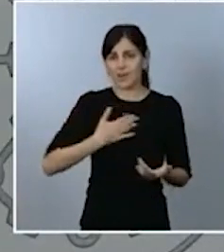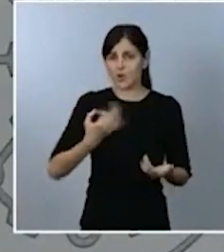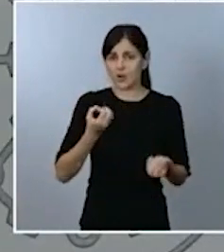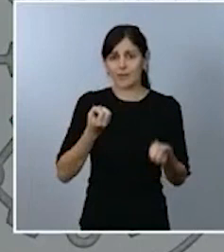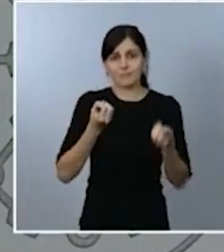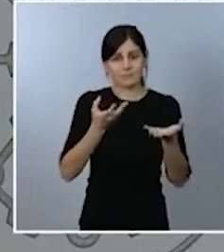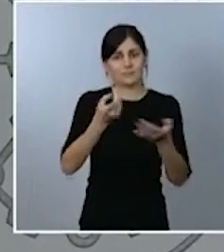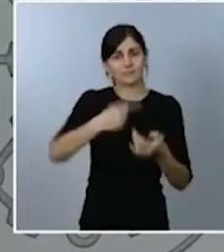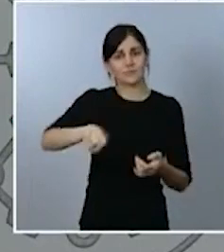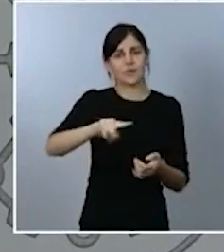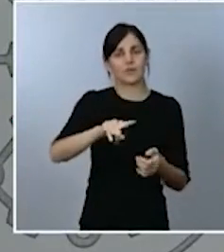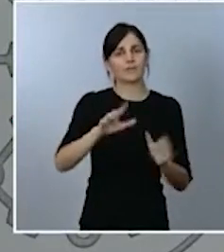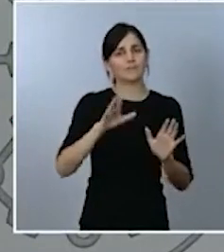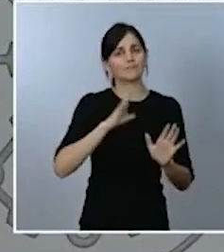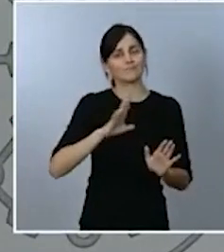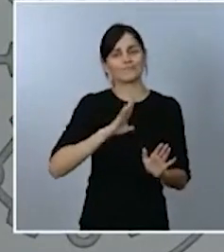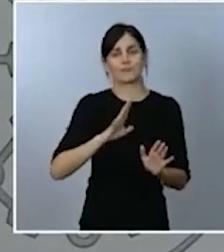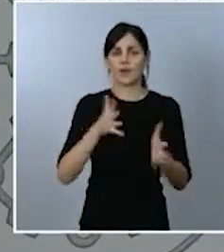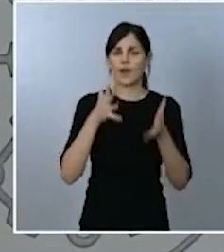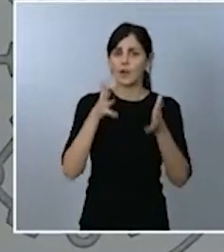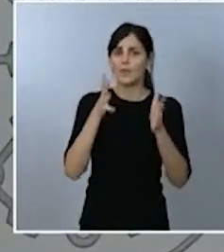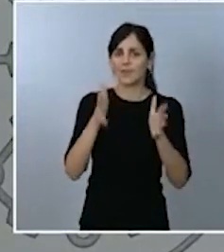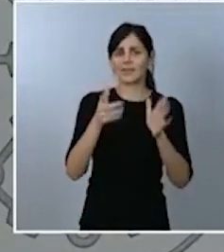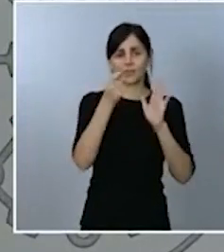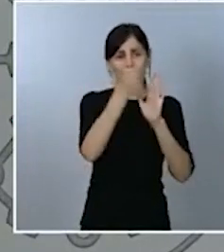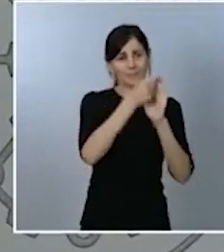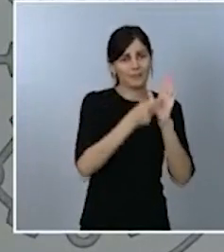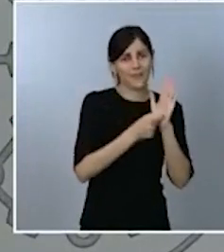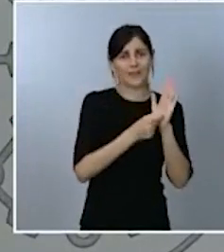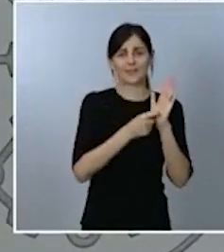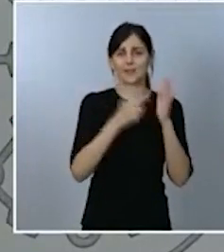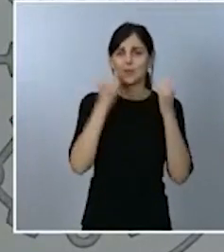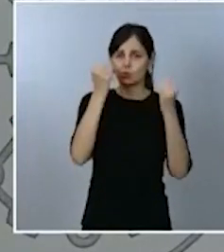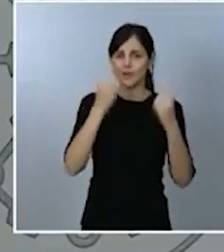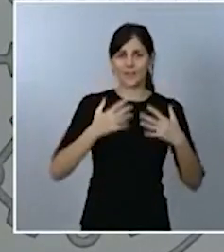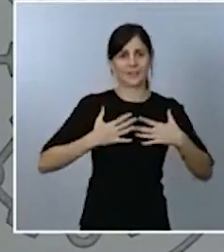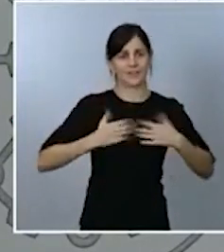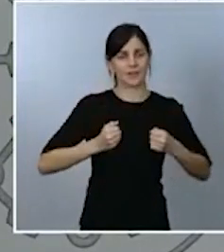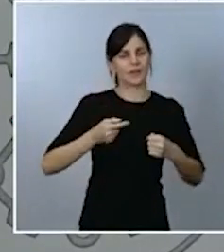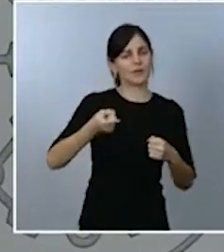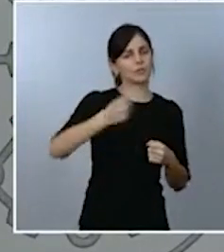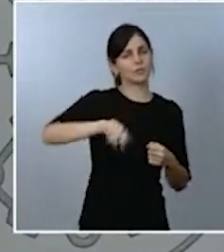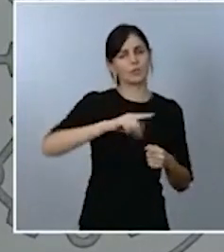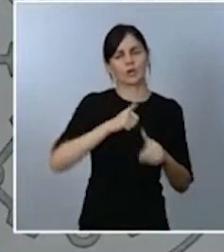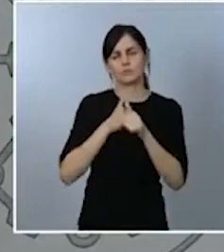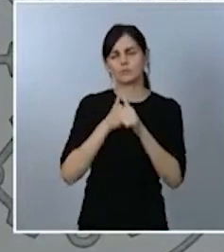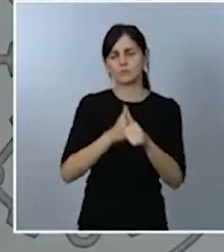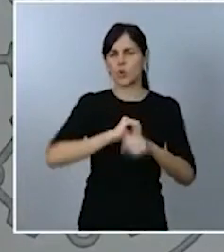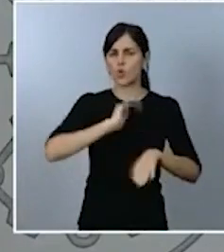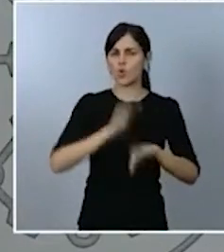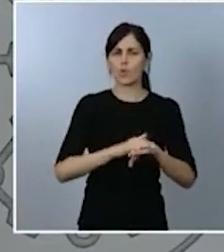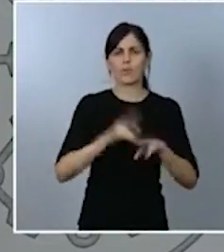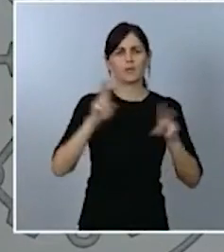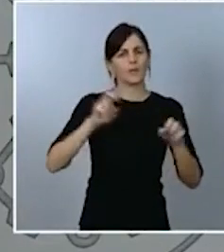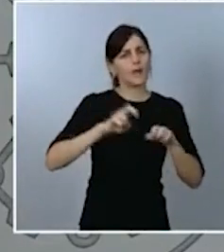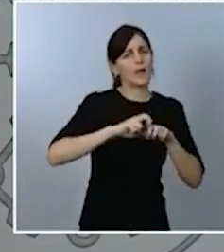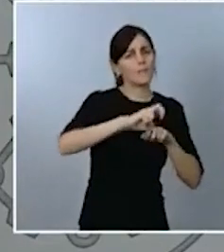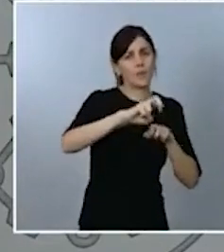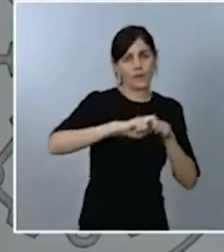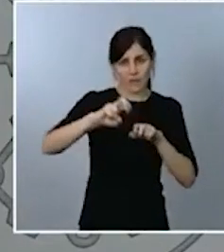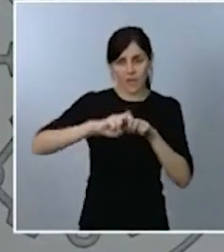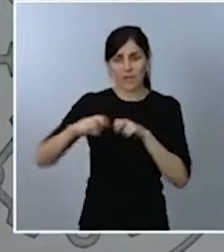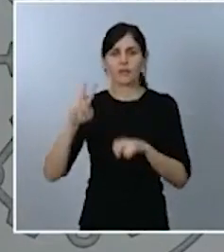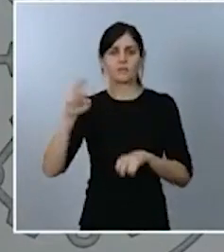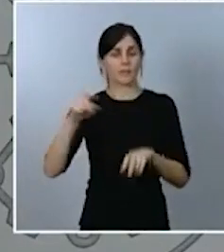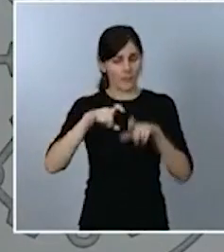forma estricta todas las recomendaciones de las autoridades sanitarias respecto a lo que implica la movilidad respecto a la utilización de la mascarilla el